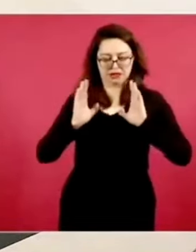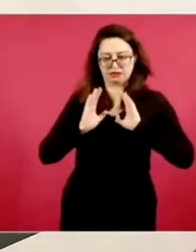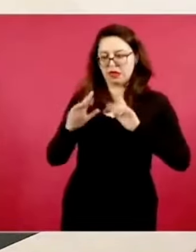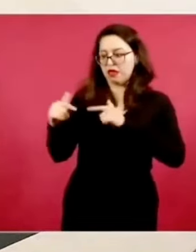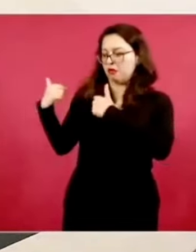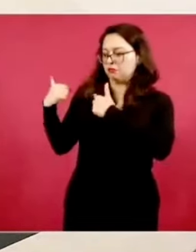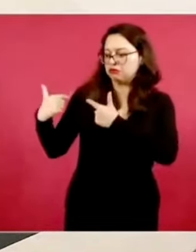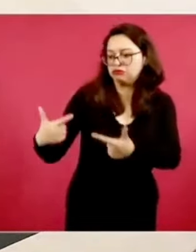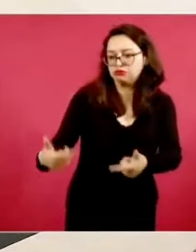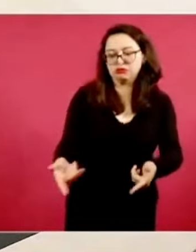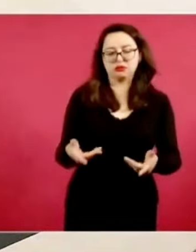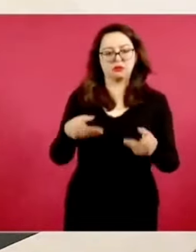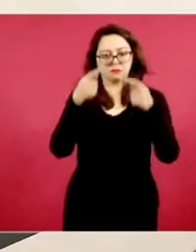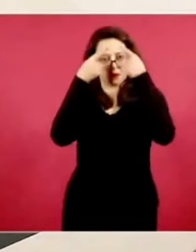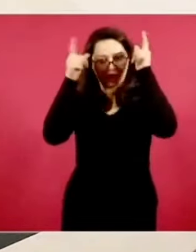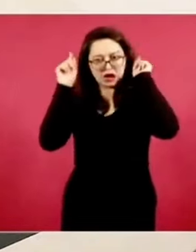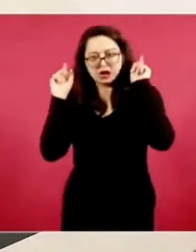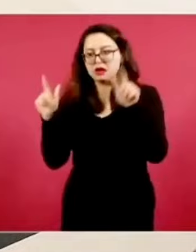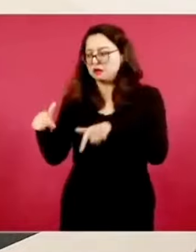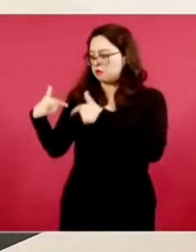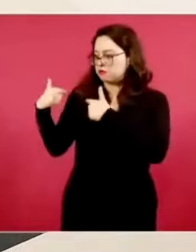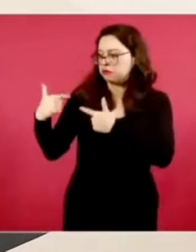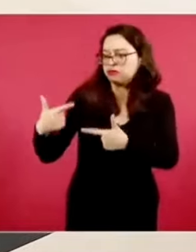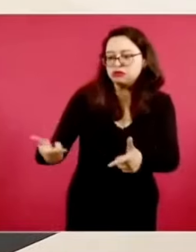de maestros, de campesinos.